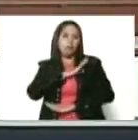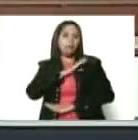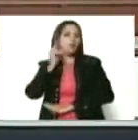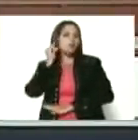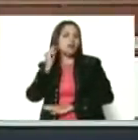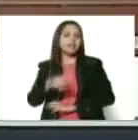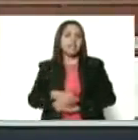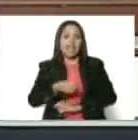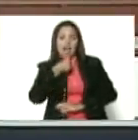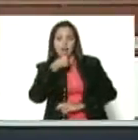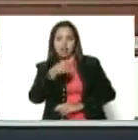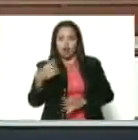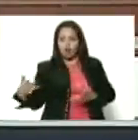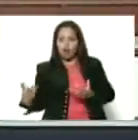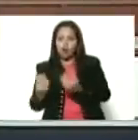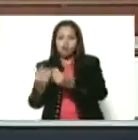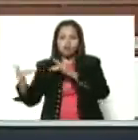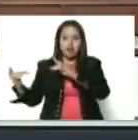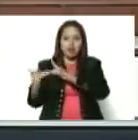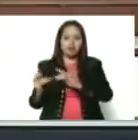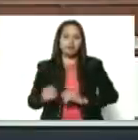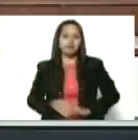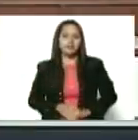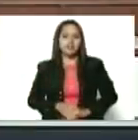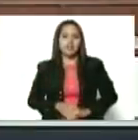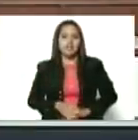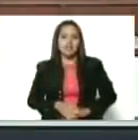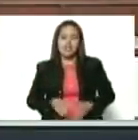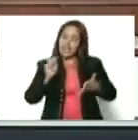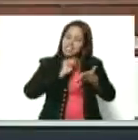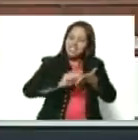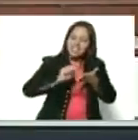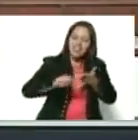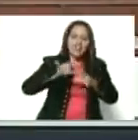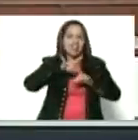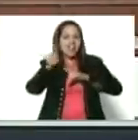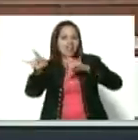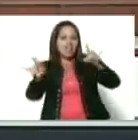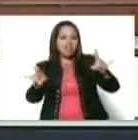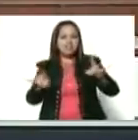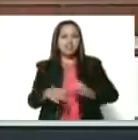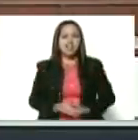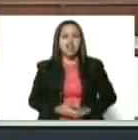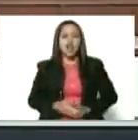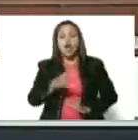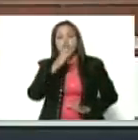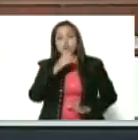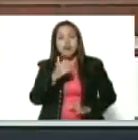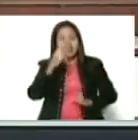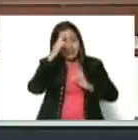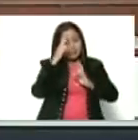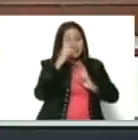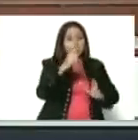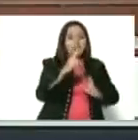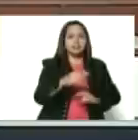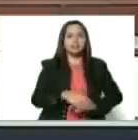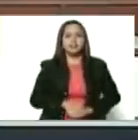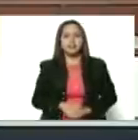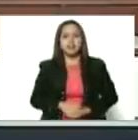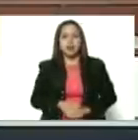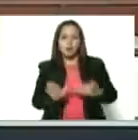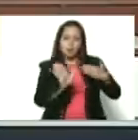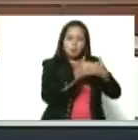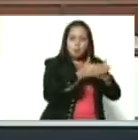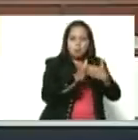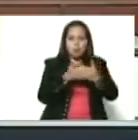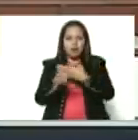del micrófono junto a la cama, la de la prensa y la de los viajes, no respeta puertas cerradas,